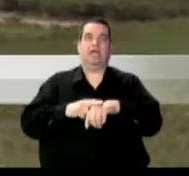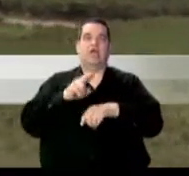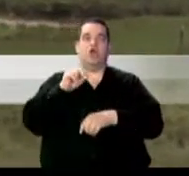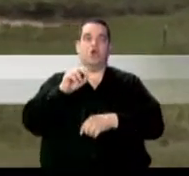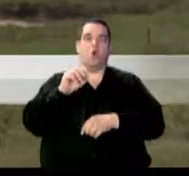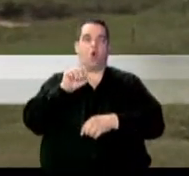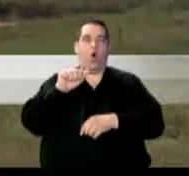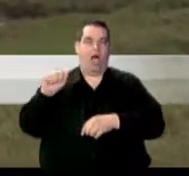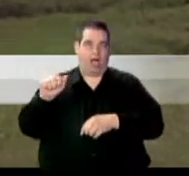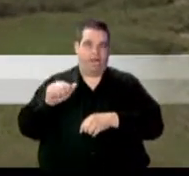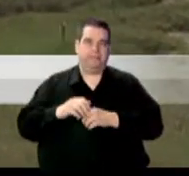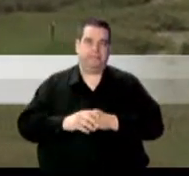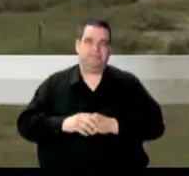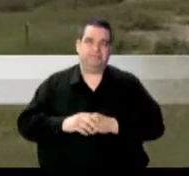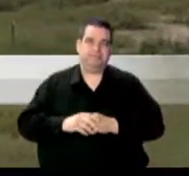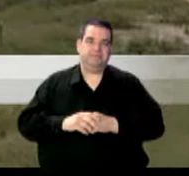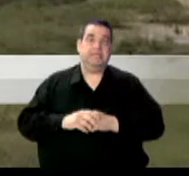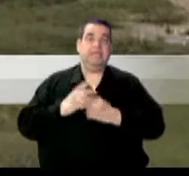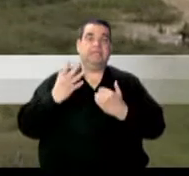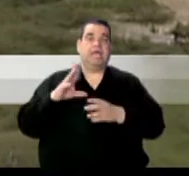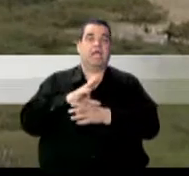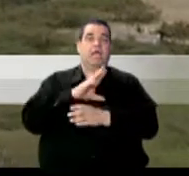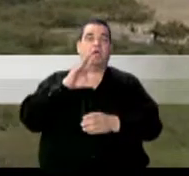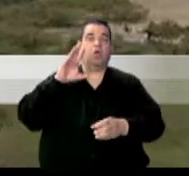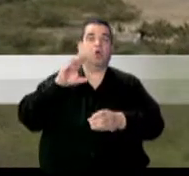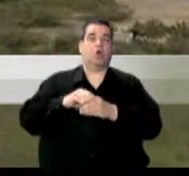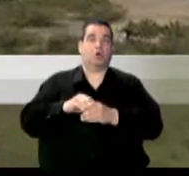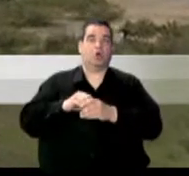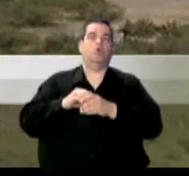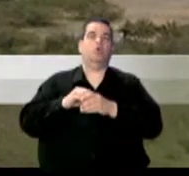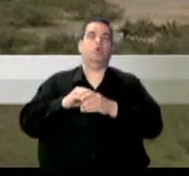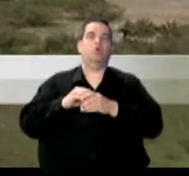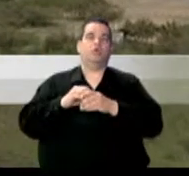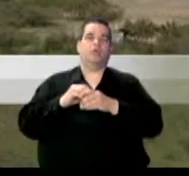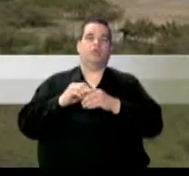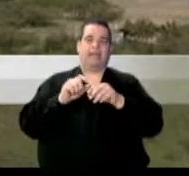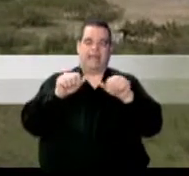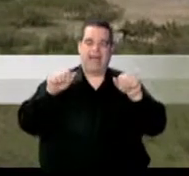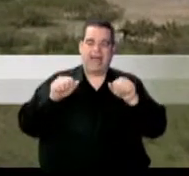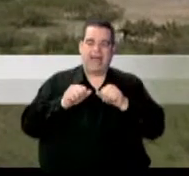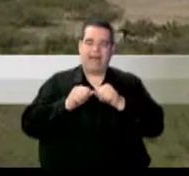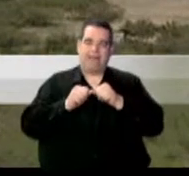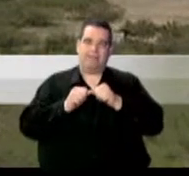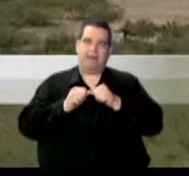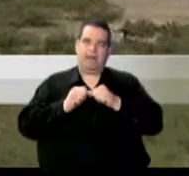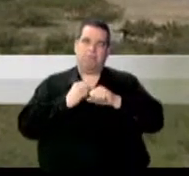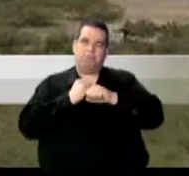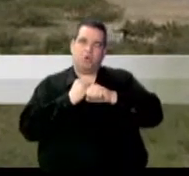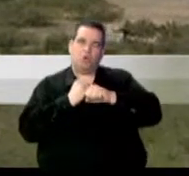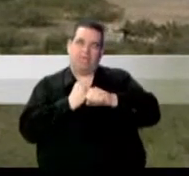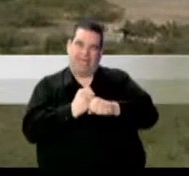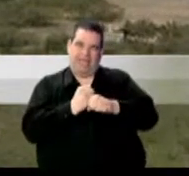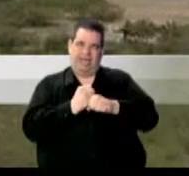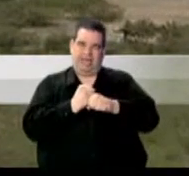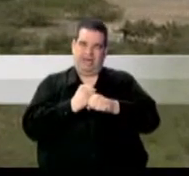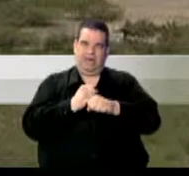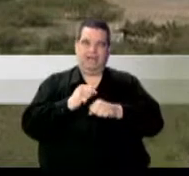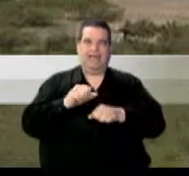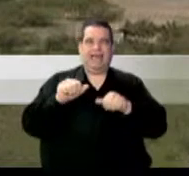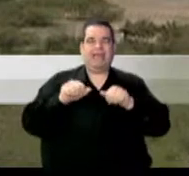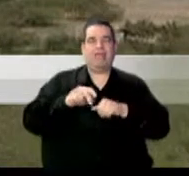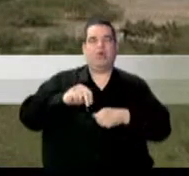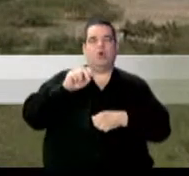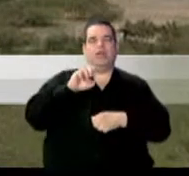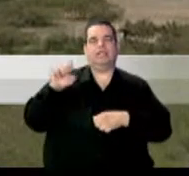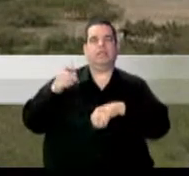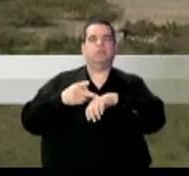sus siglas en inglés noa ha incluido en su programa de conservación de hábitats a la reserva del noreste localizada en